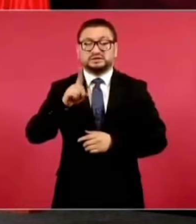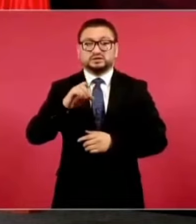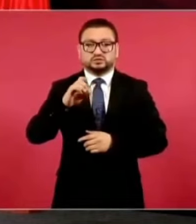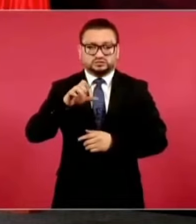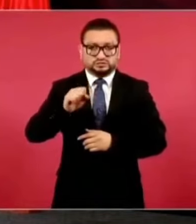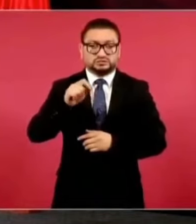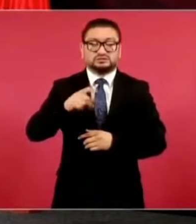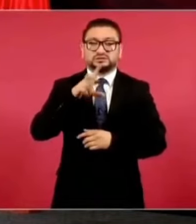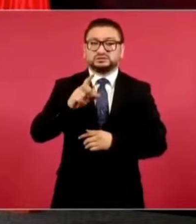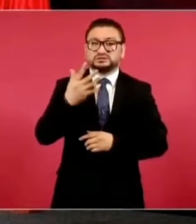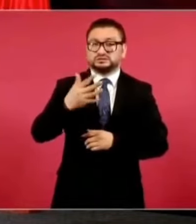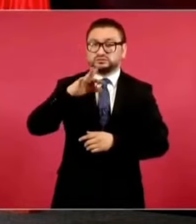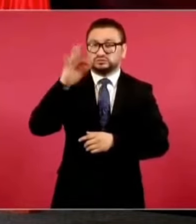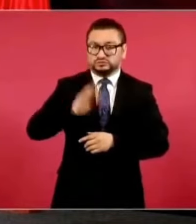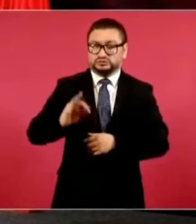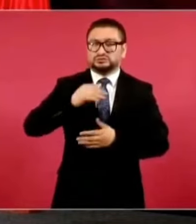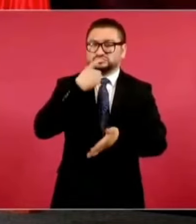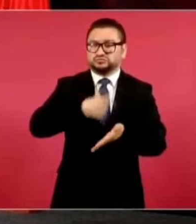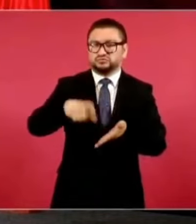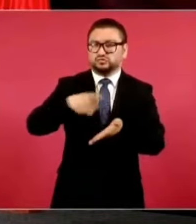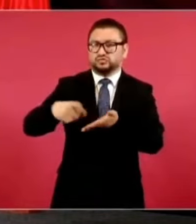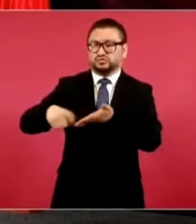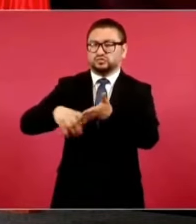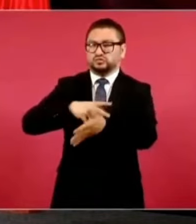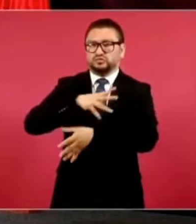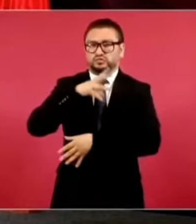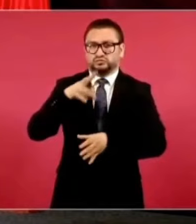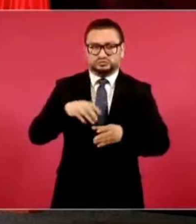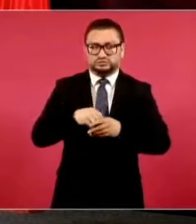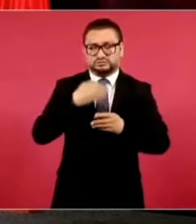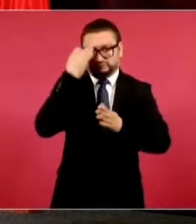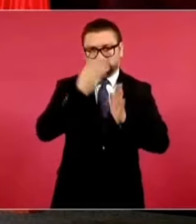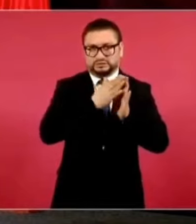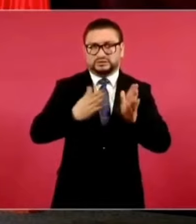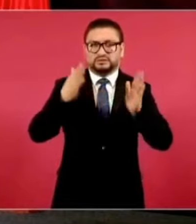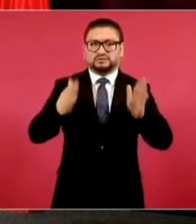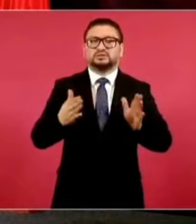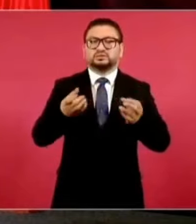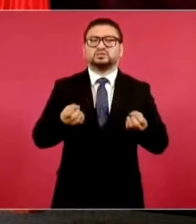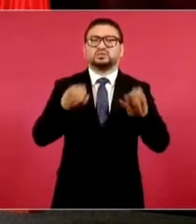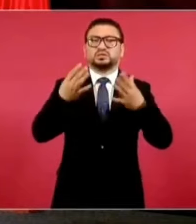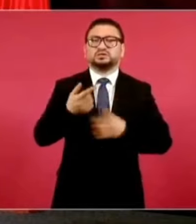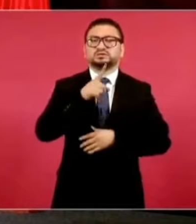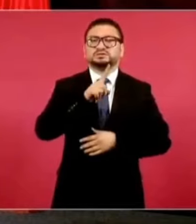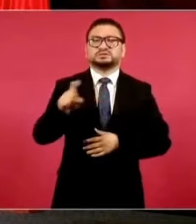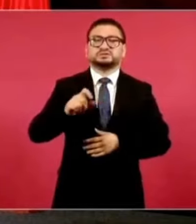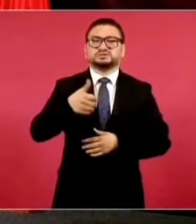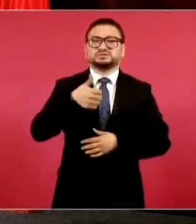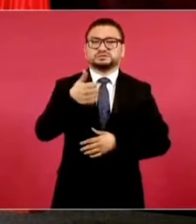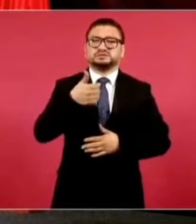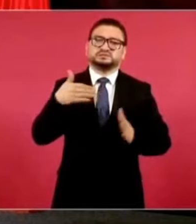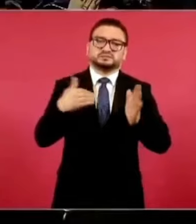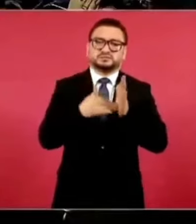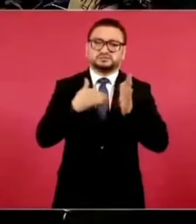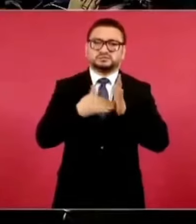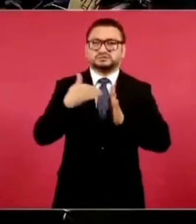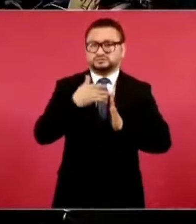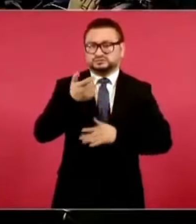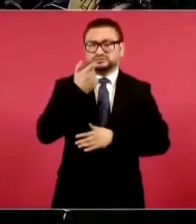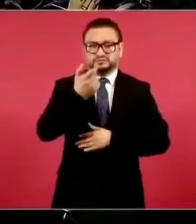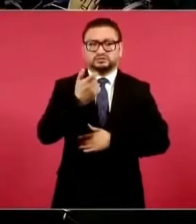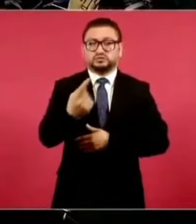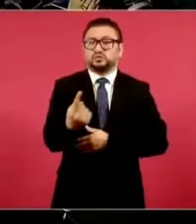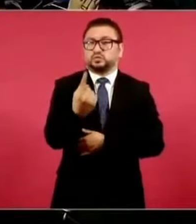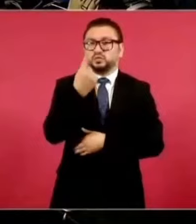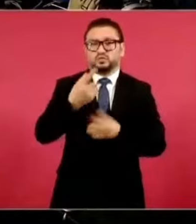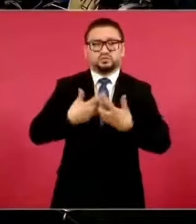por ciento de la compra de todo este periodo con un monto de 106 mil millones de pesos en una